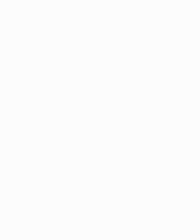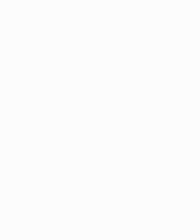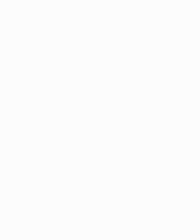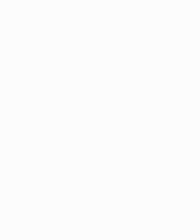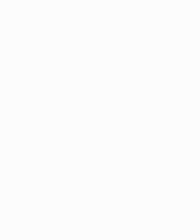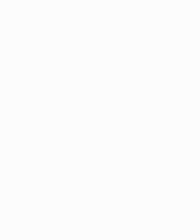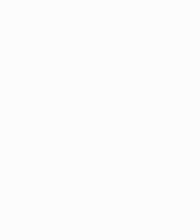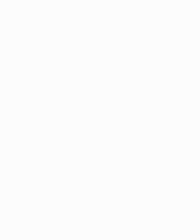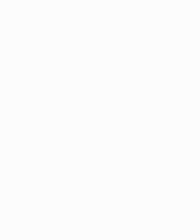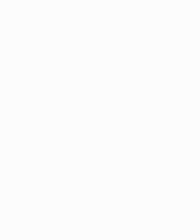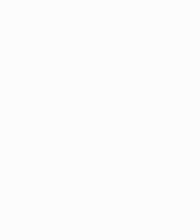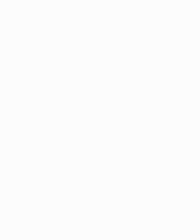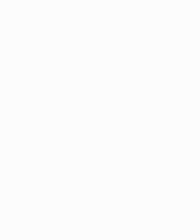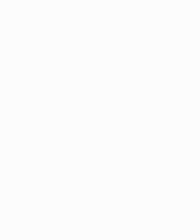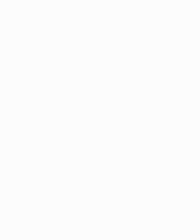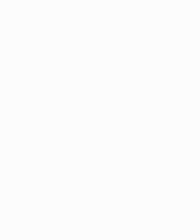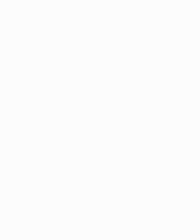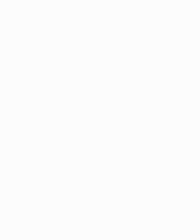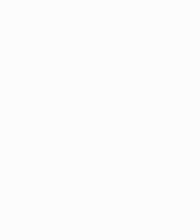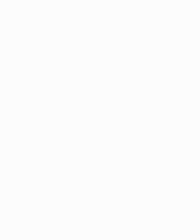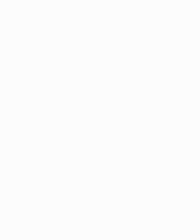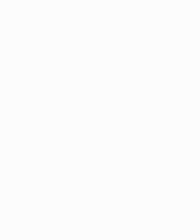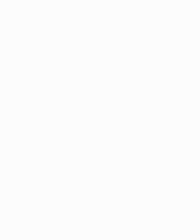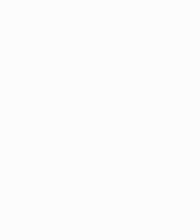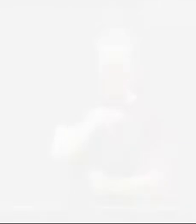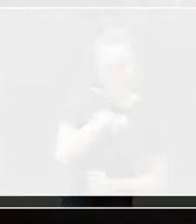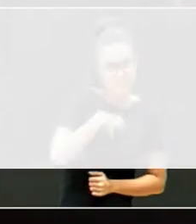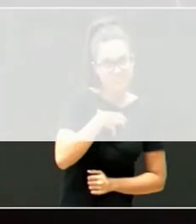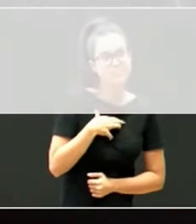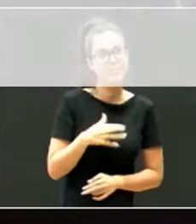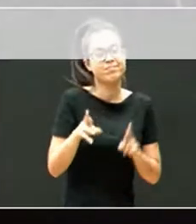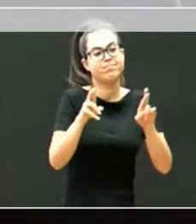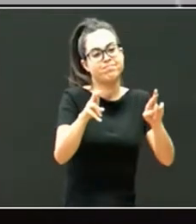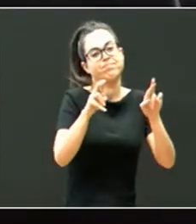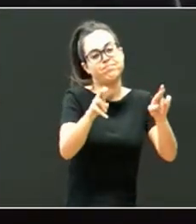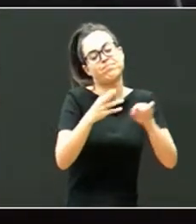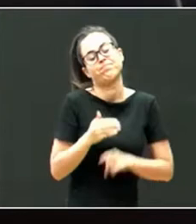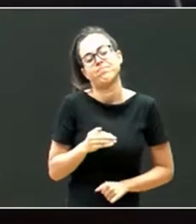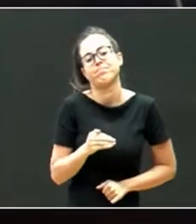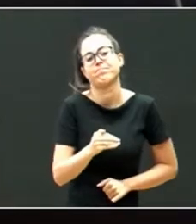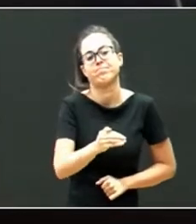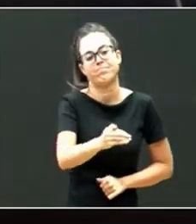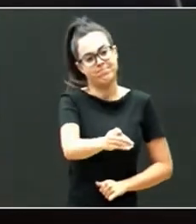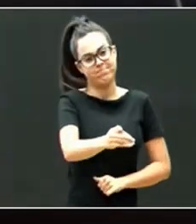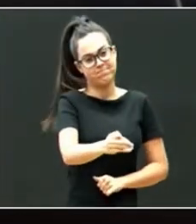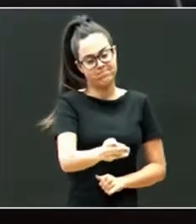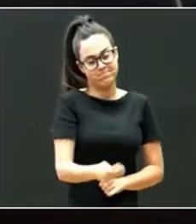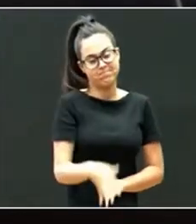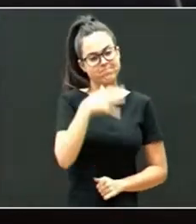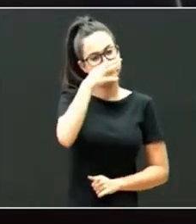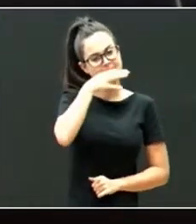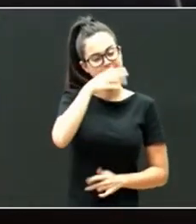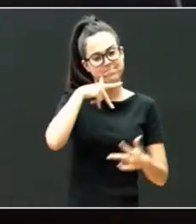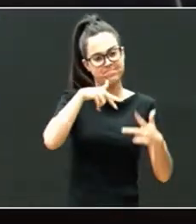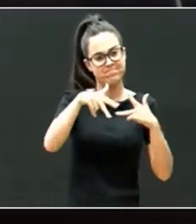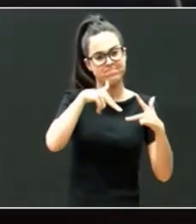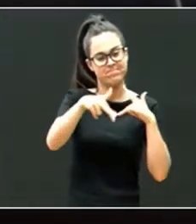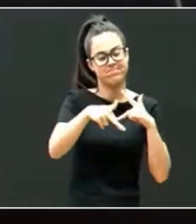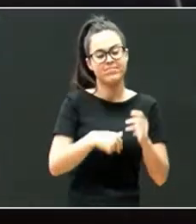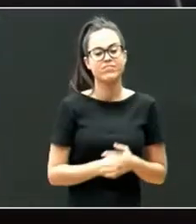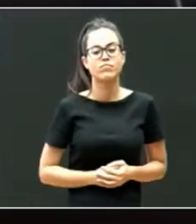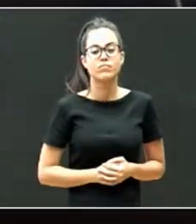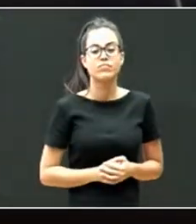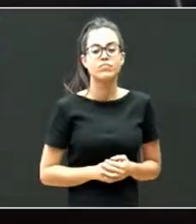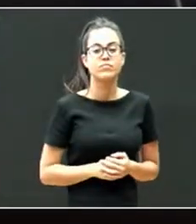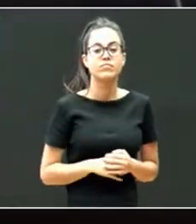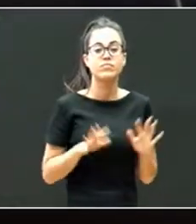oraengos, os os aila da nirexat, maña espero du, te un batean, egitea. Entonces, ahora como